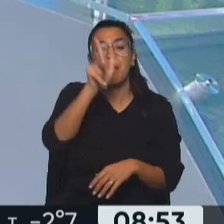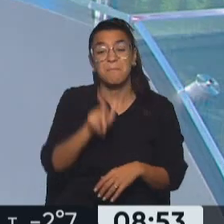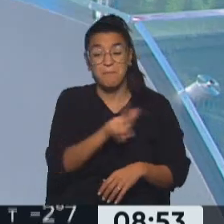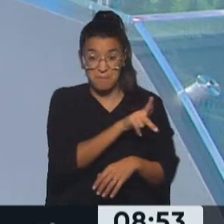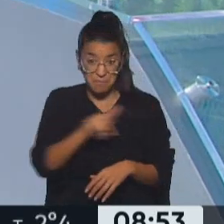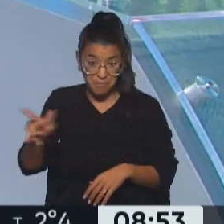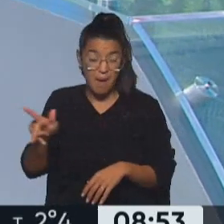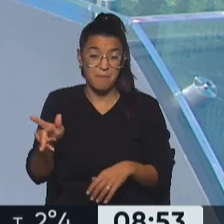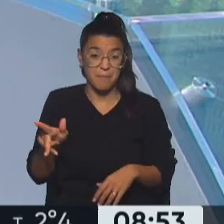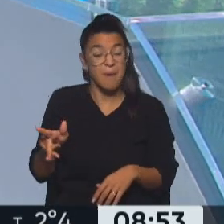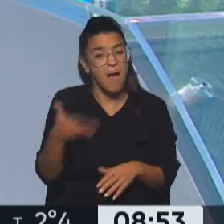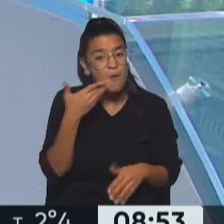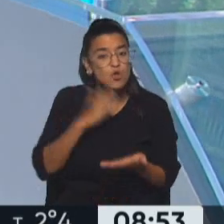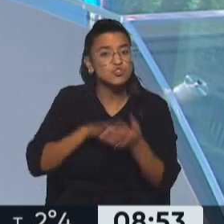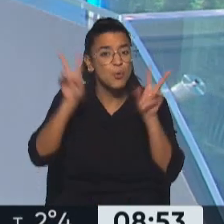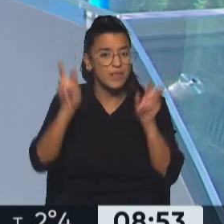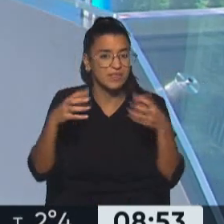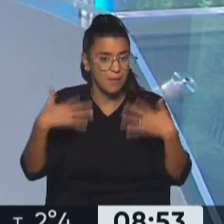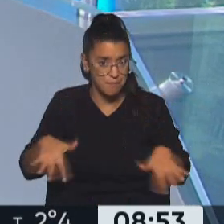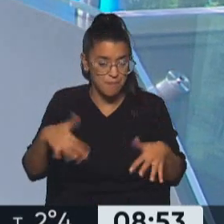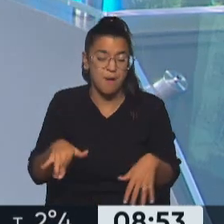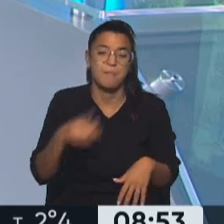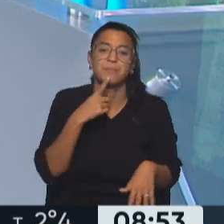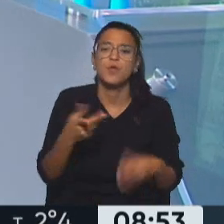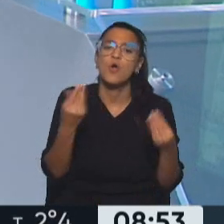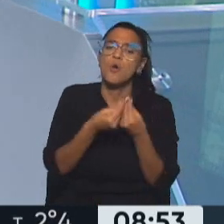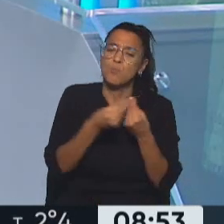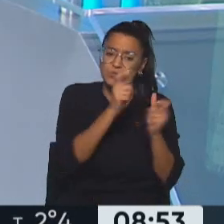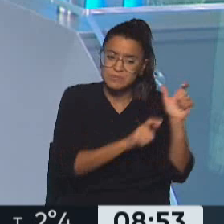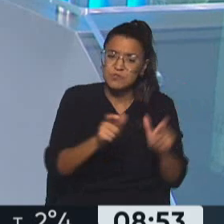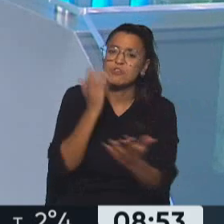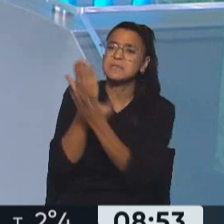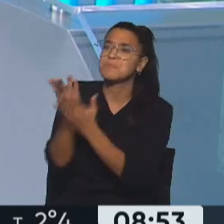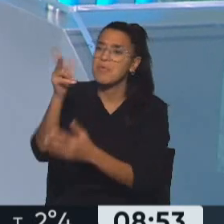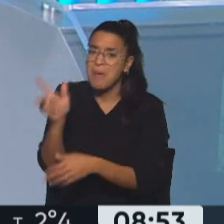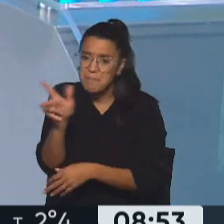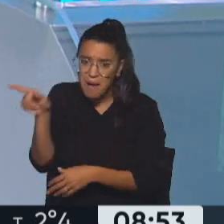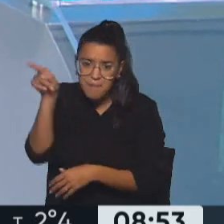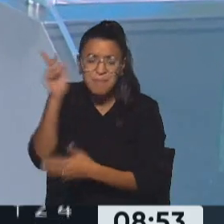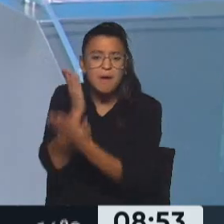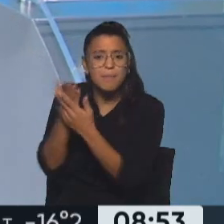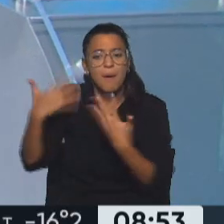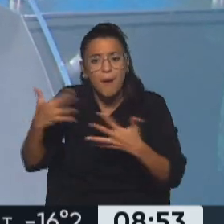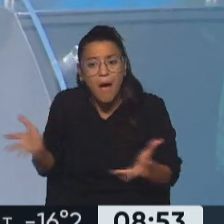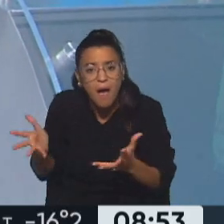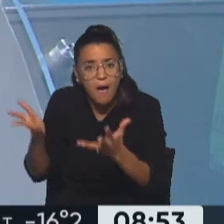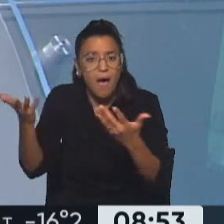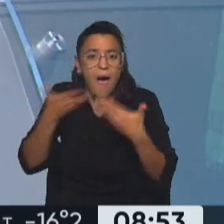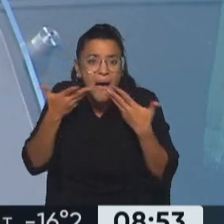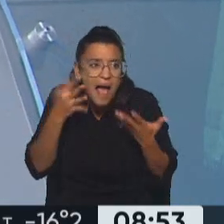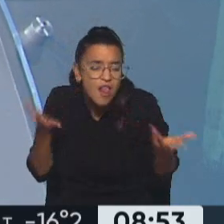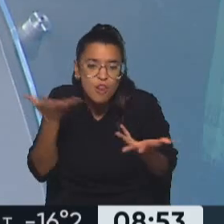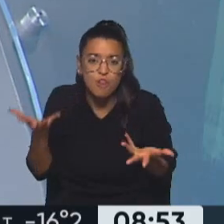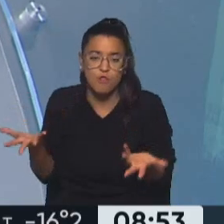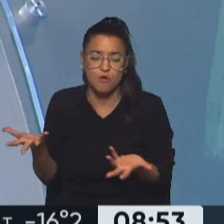en este tema ha ido de menor a mayor. Muchos le están pidiendo al Papa que tenga una presencia más activa en este